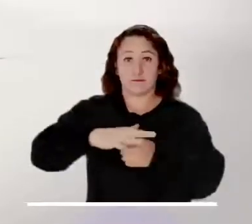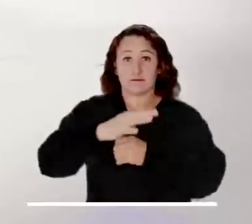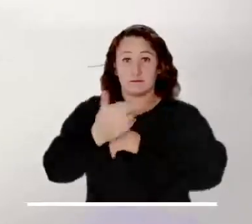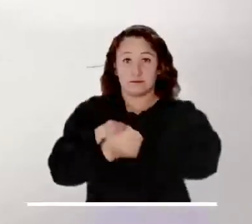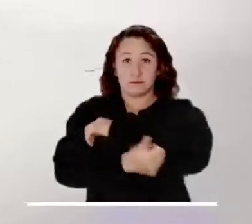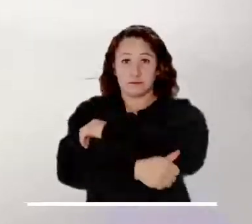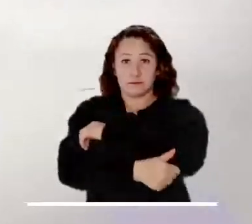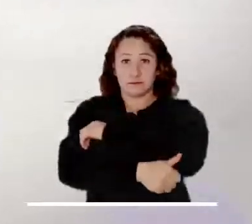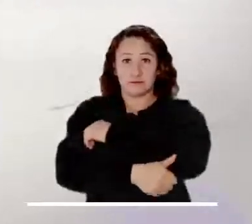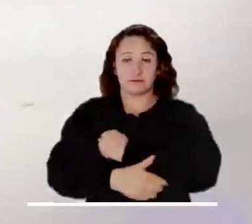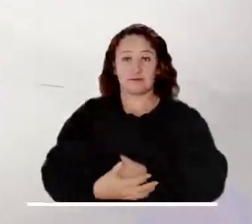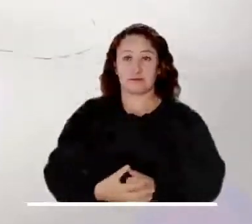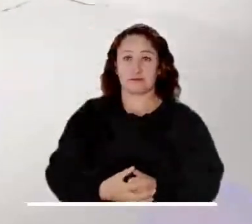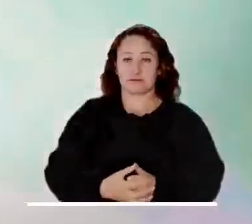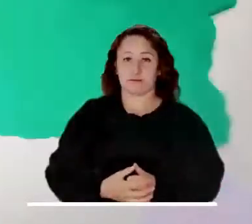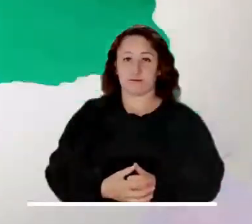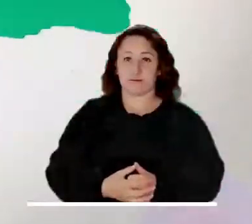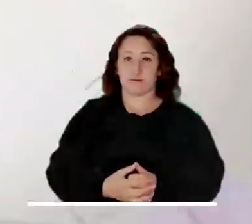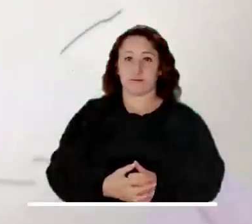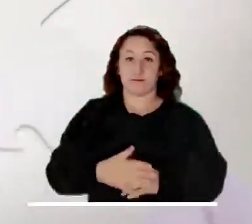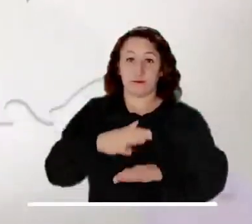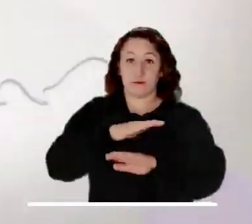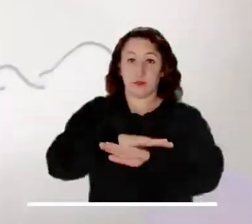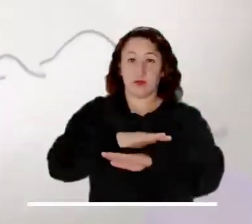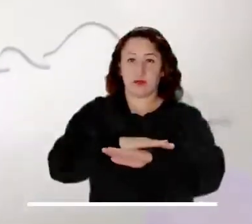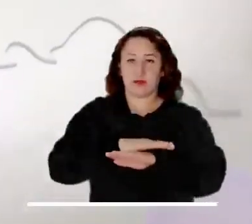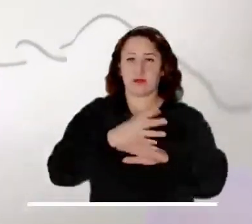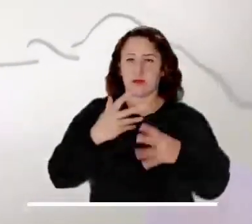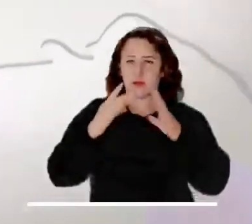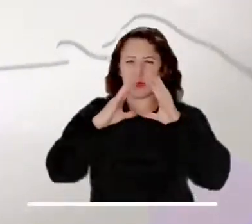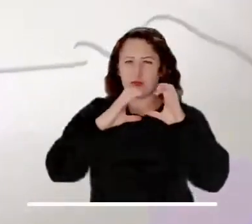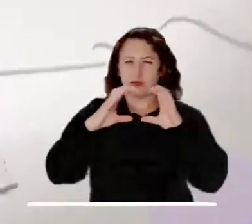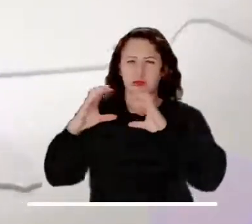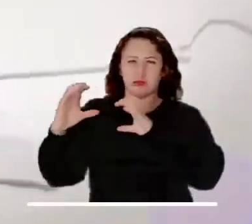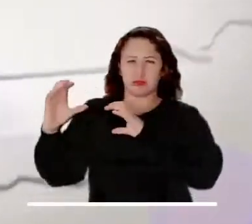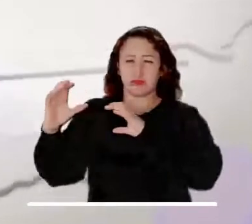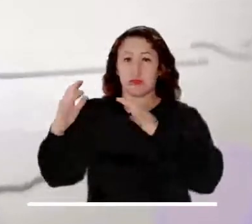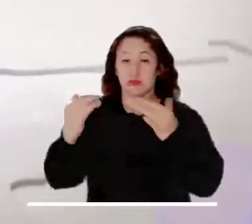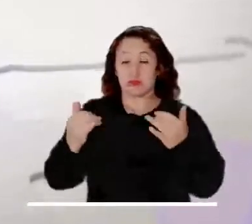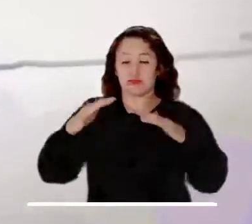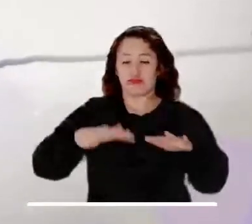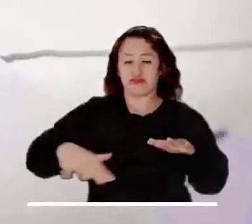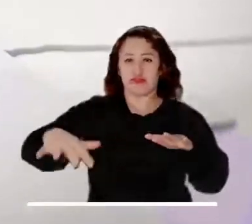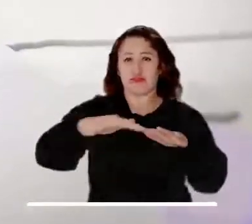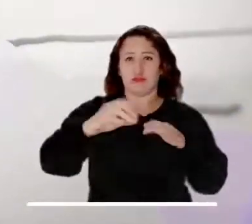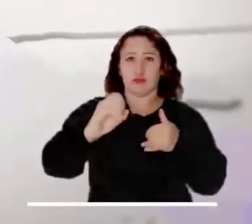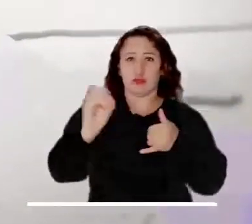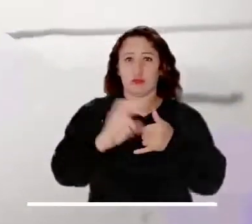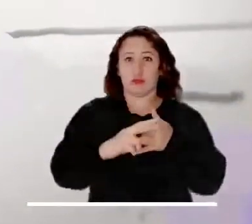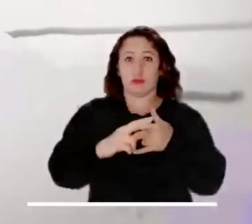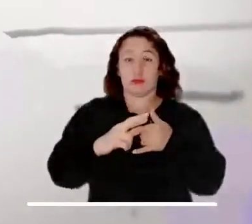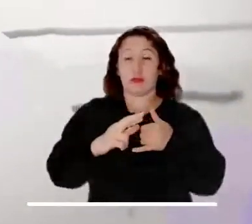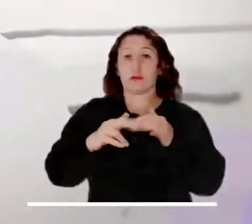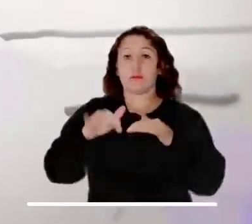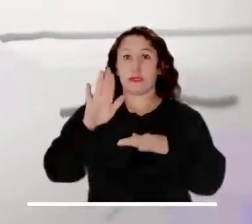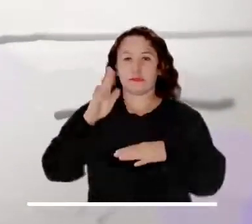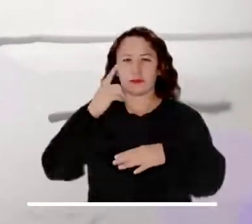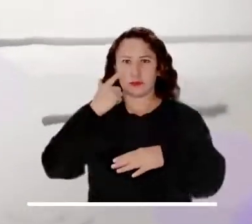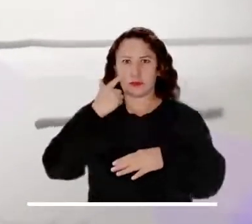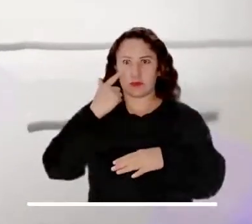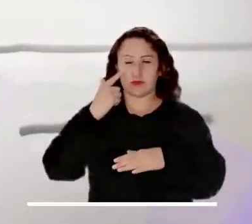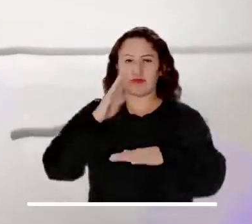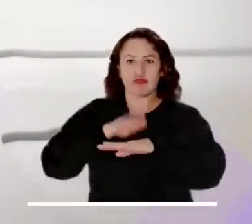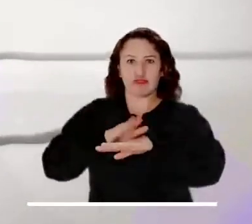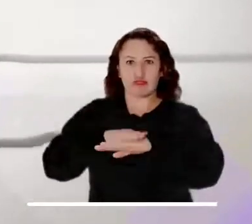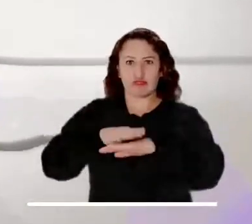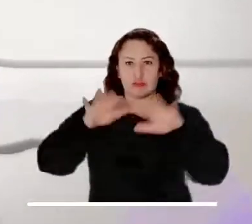Rizaralda, Cundinamarca y Boyacá. A lo largo de la tarde, un tránsito de nubes cubrirá la amplia